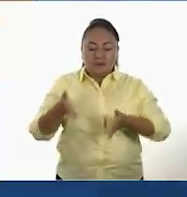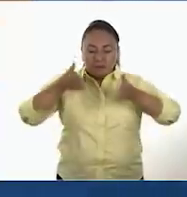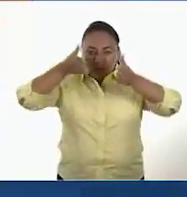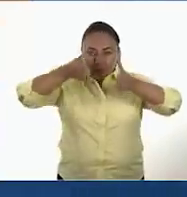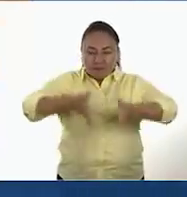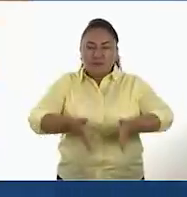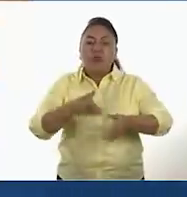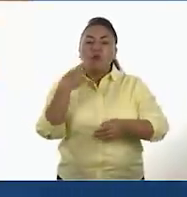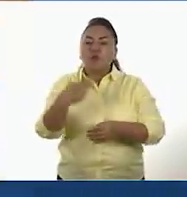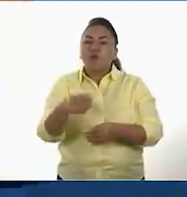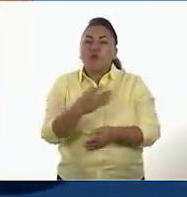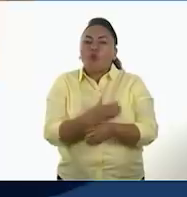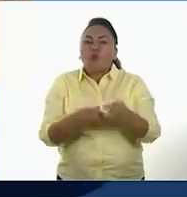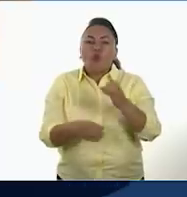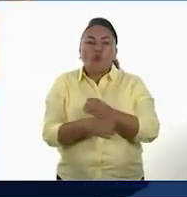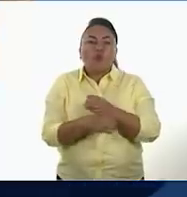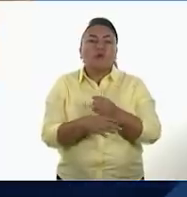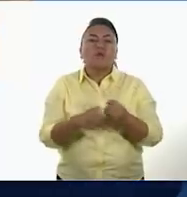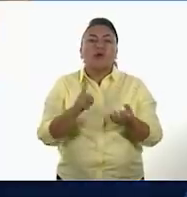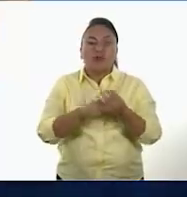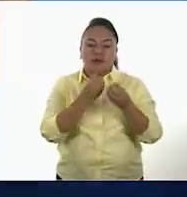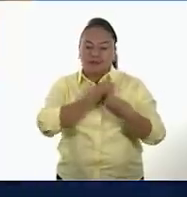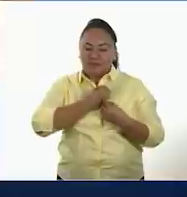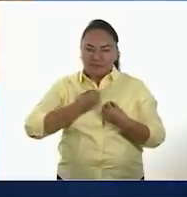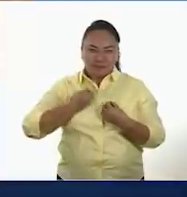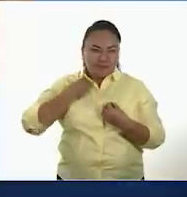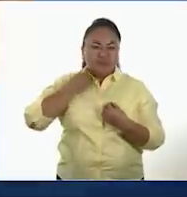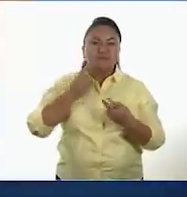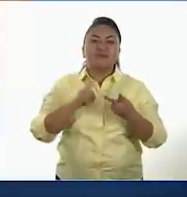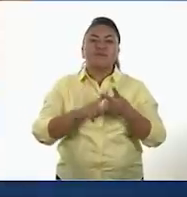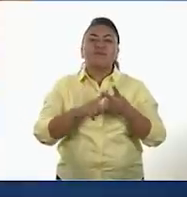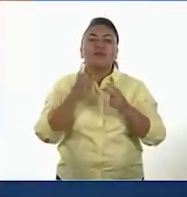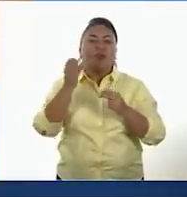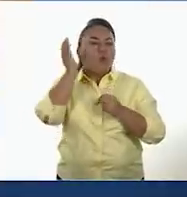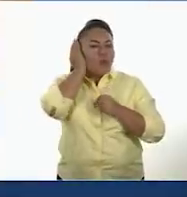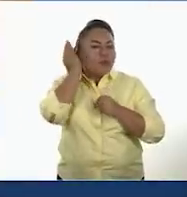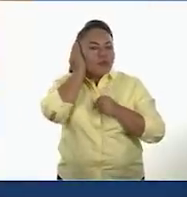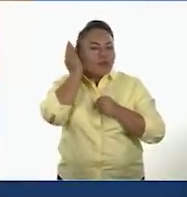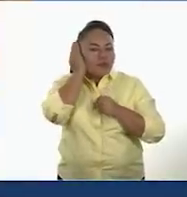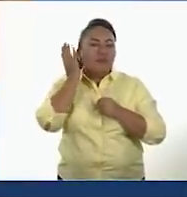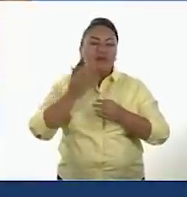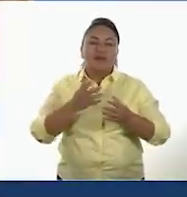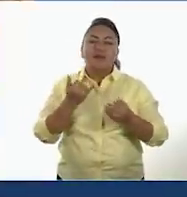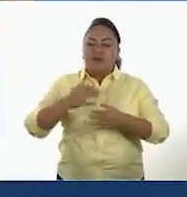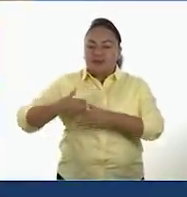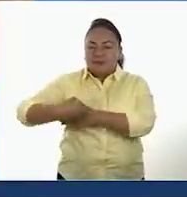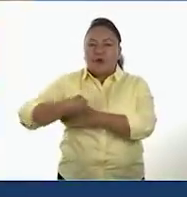objetos personales, como sartales de cuentas, adornos de concha y vasijas.